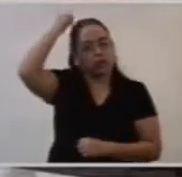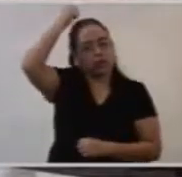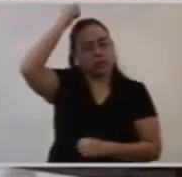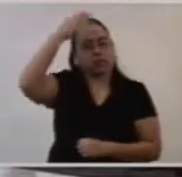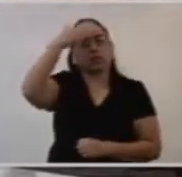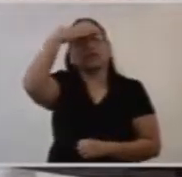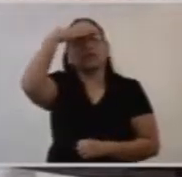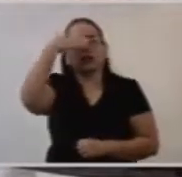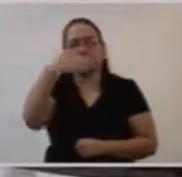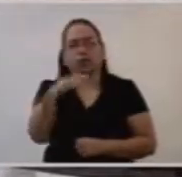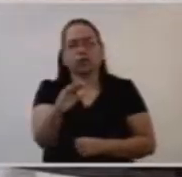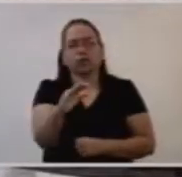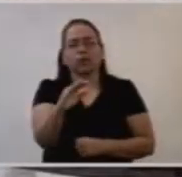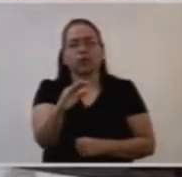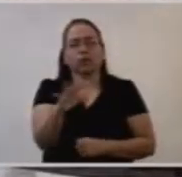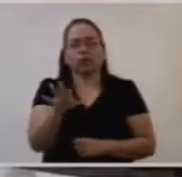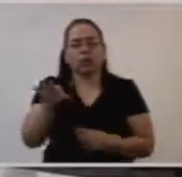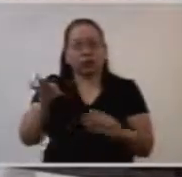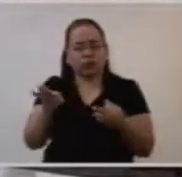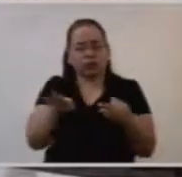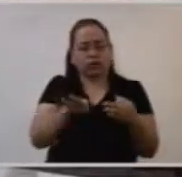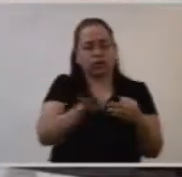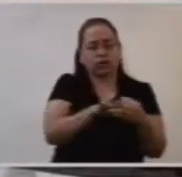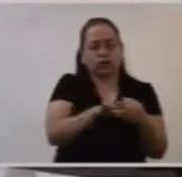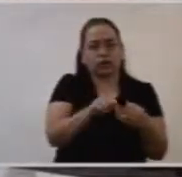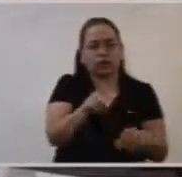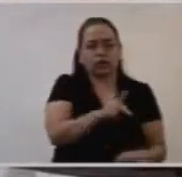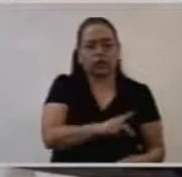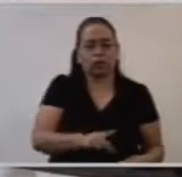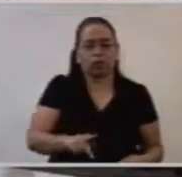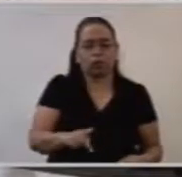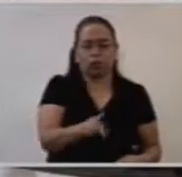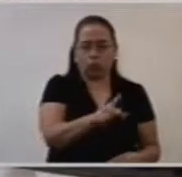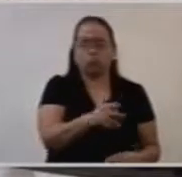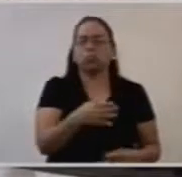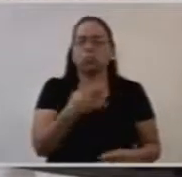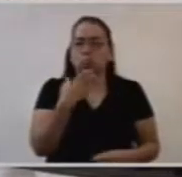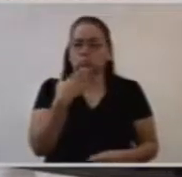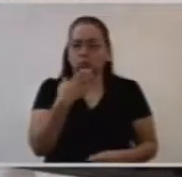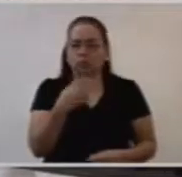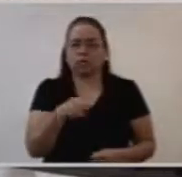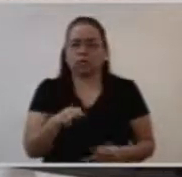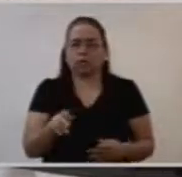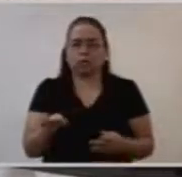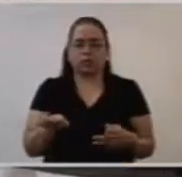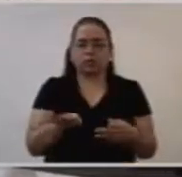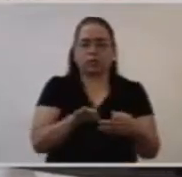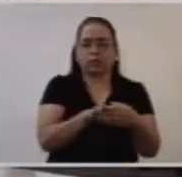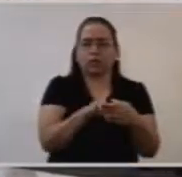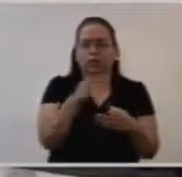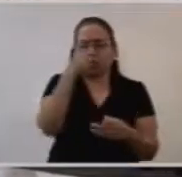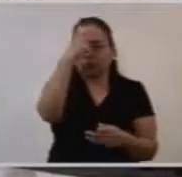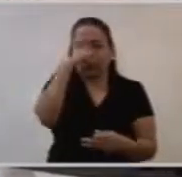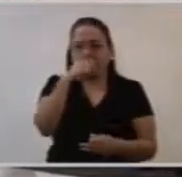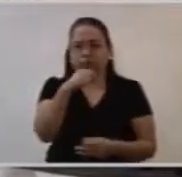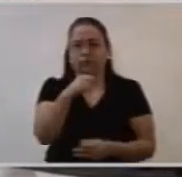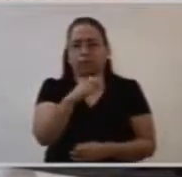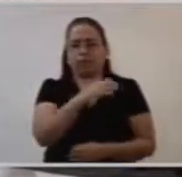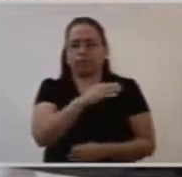saber estar cerca y estar lejos. Cerca por el bien de la comunidad,